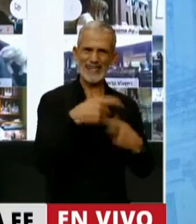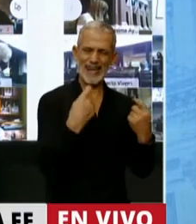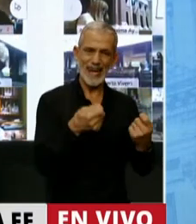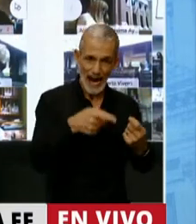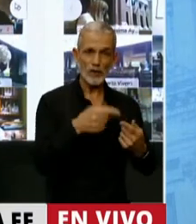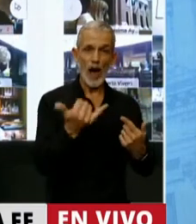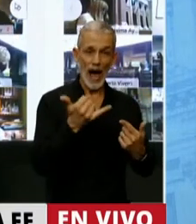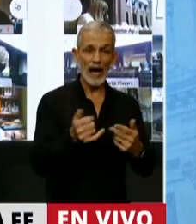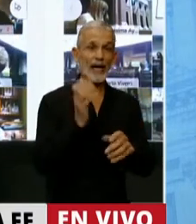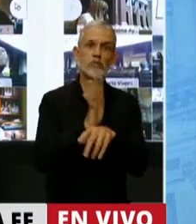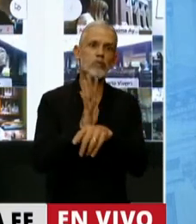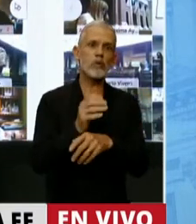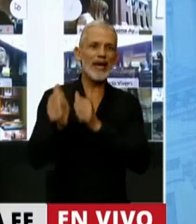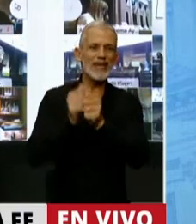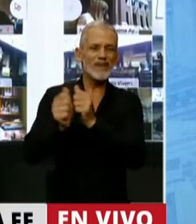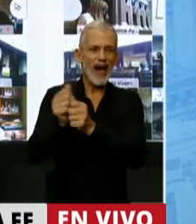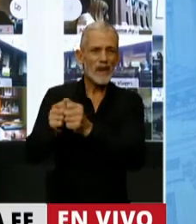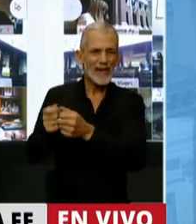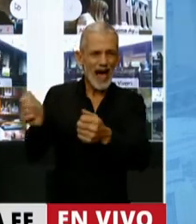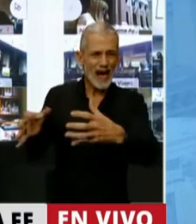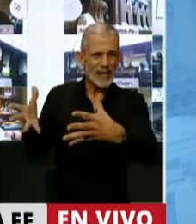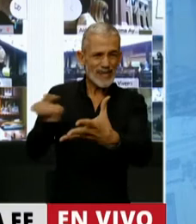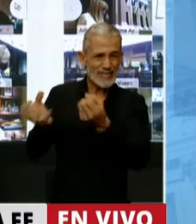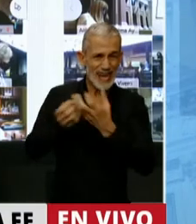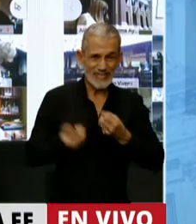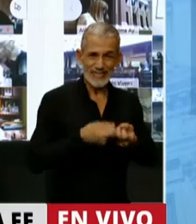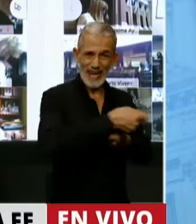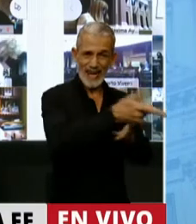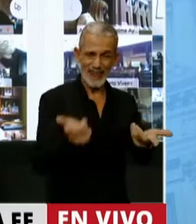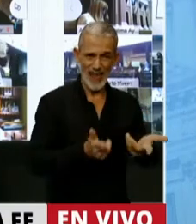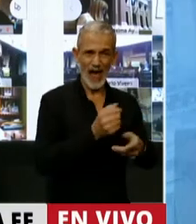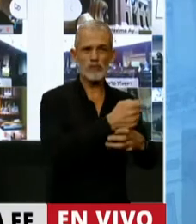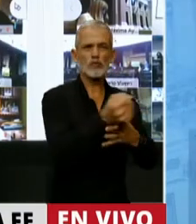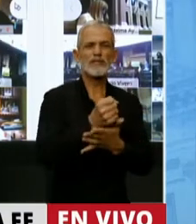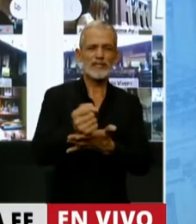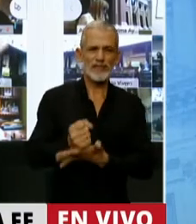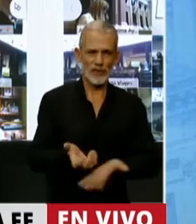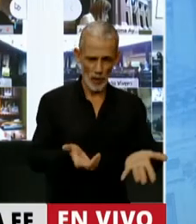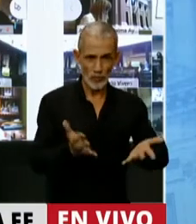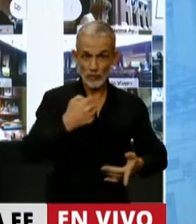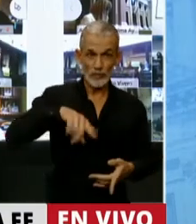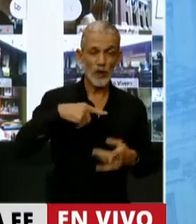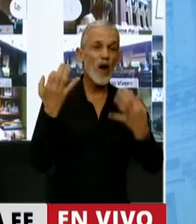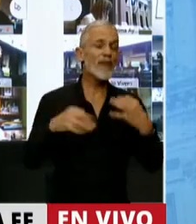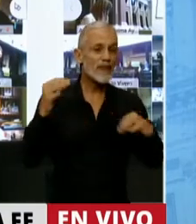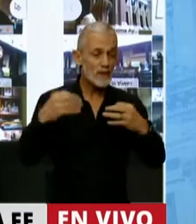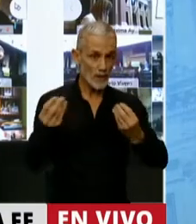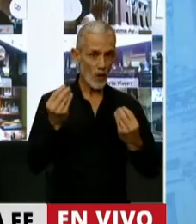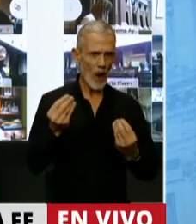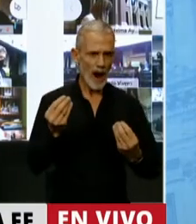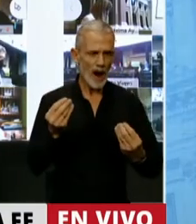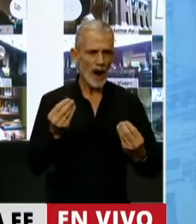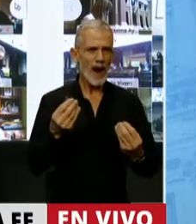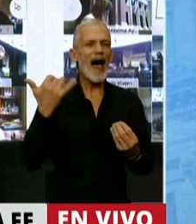a la desindustrialización de la Argentina. Ese es el problema de fondo. Y lo que tendríamos que tener detrás, lo que está